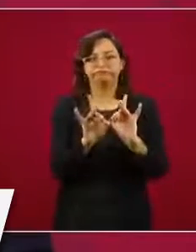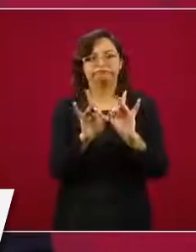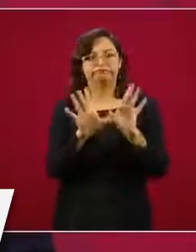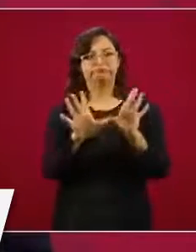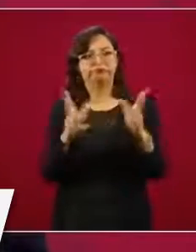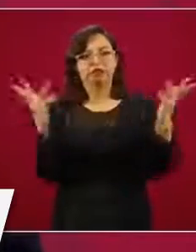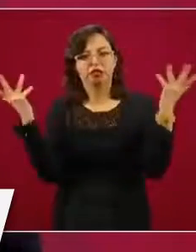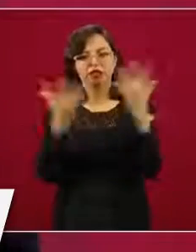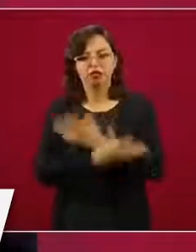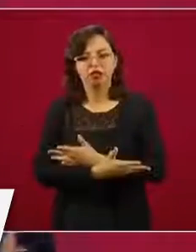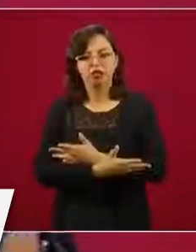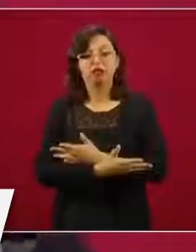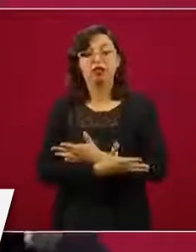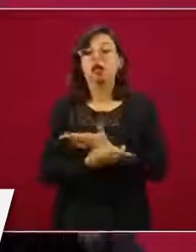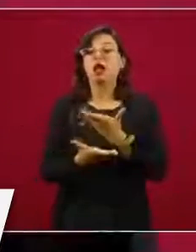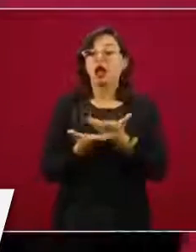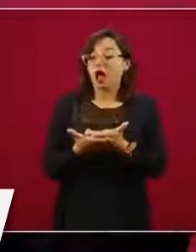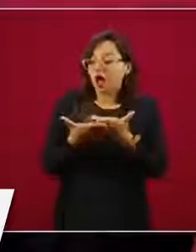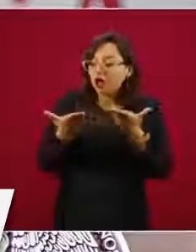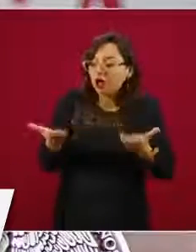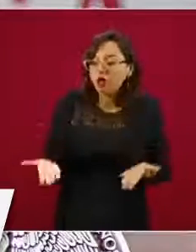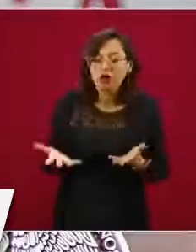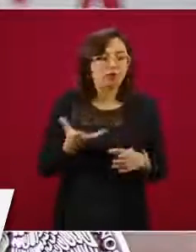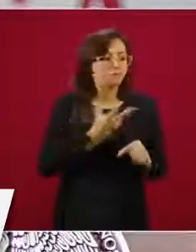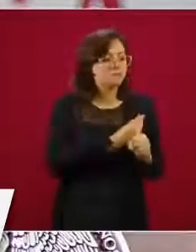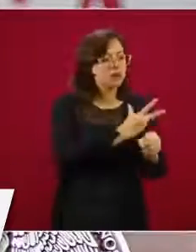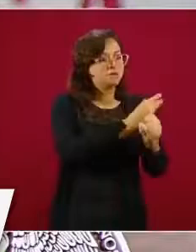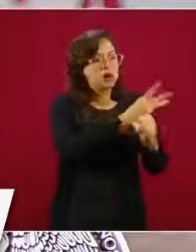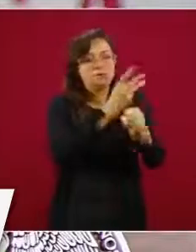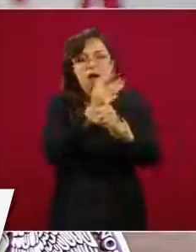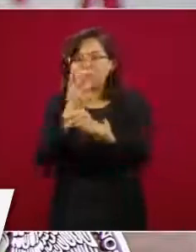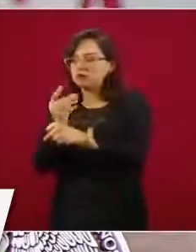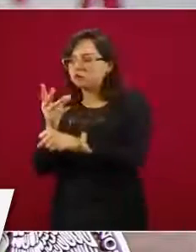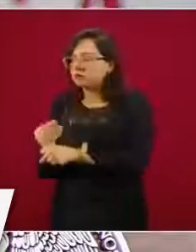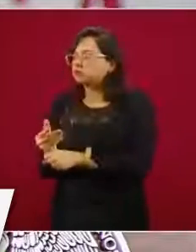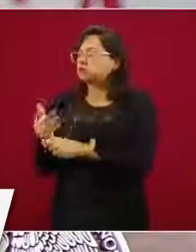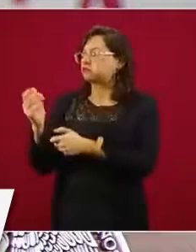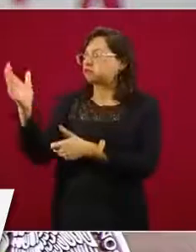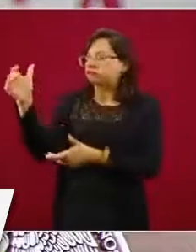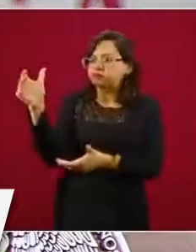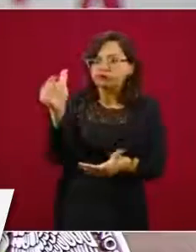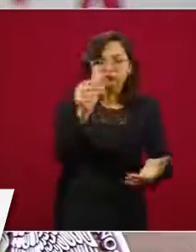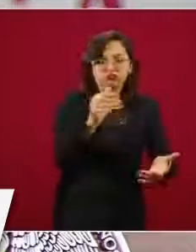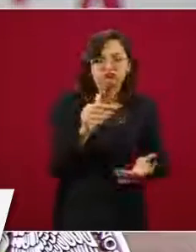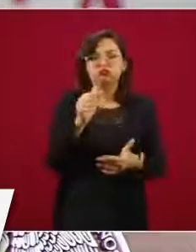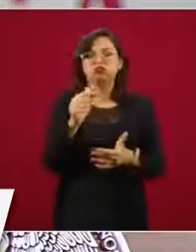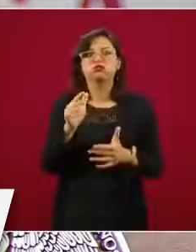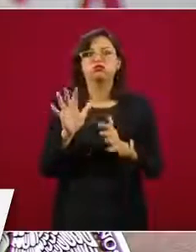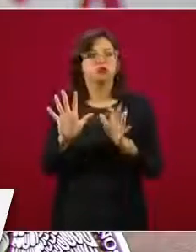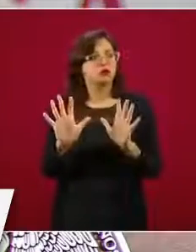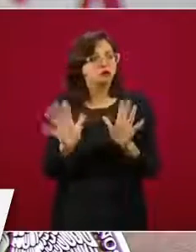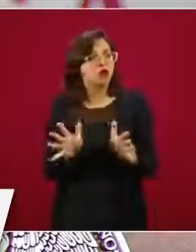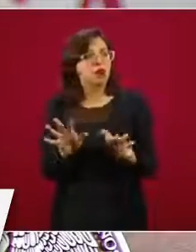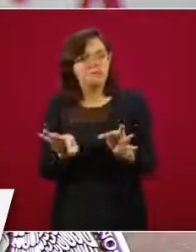pandemia. Entonces, ahora ya podemos decir que hay